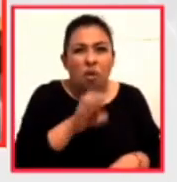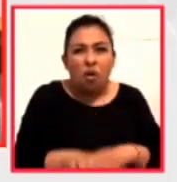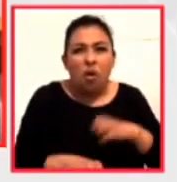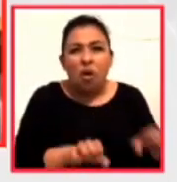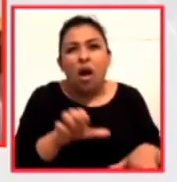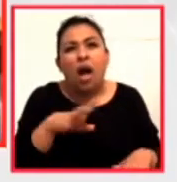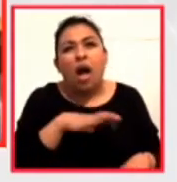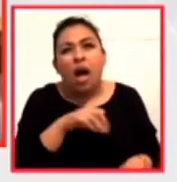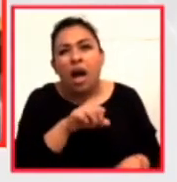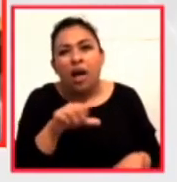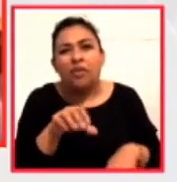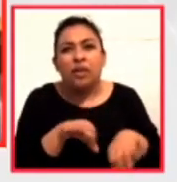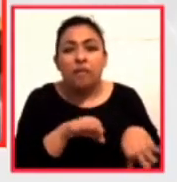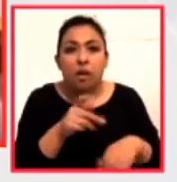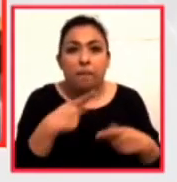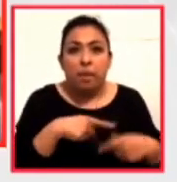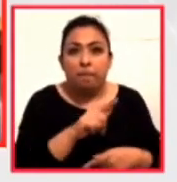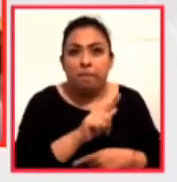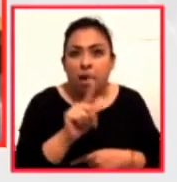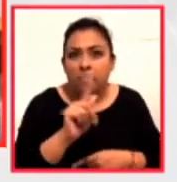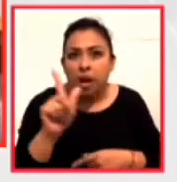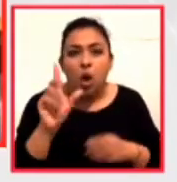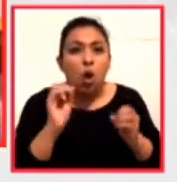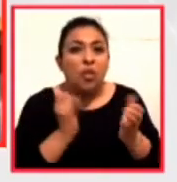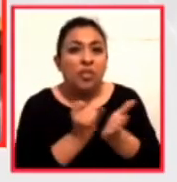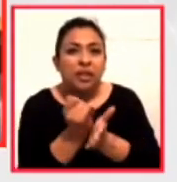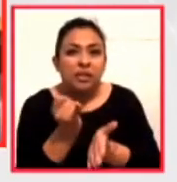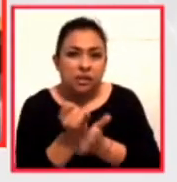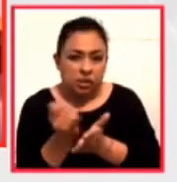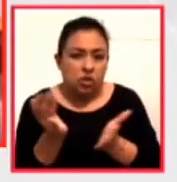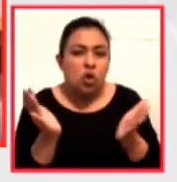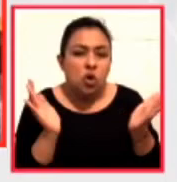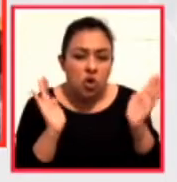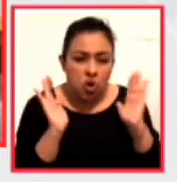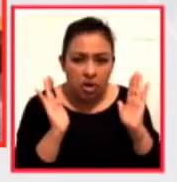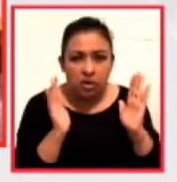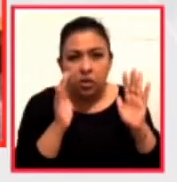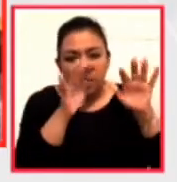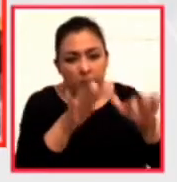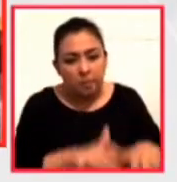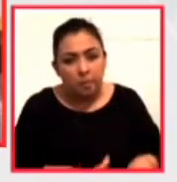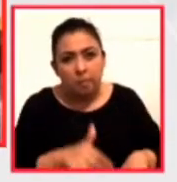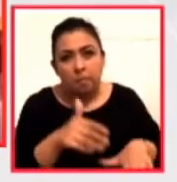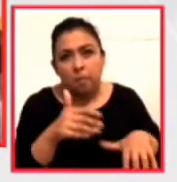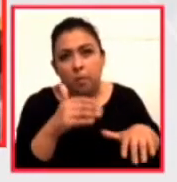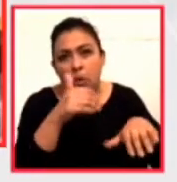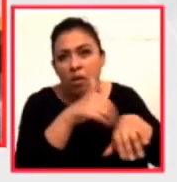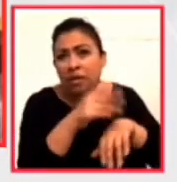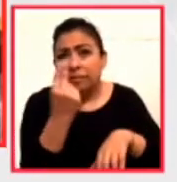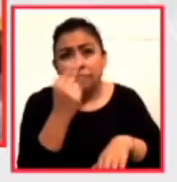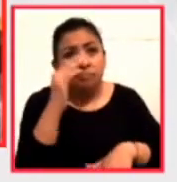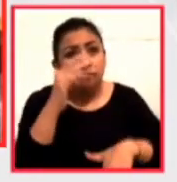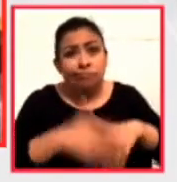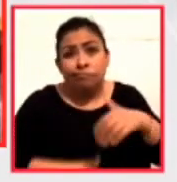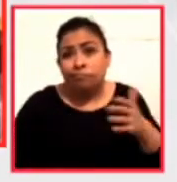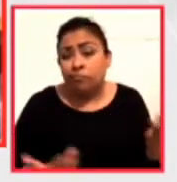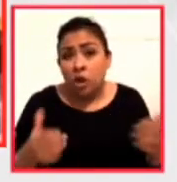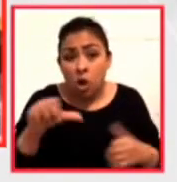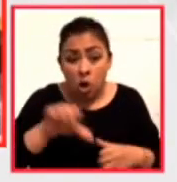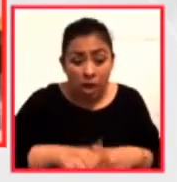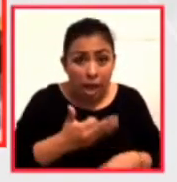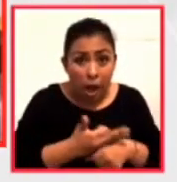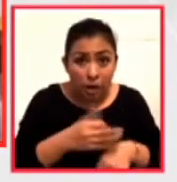experto y por las decisiones con alguna base de datos se tienen que acabar porque lo que ahorita estamos